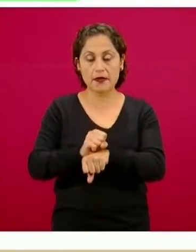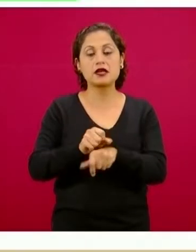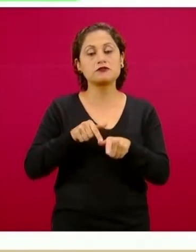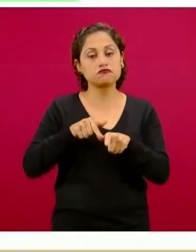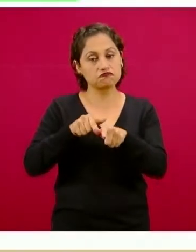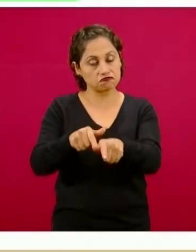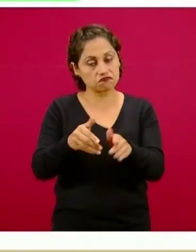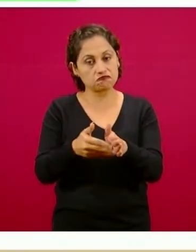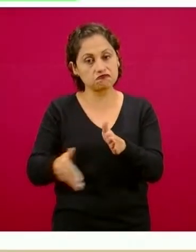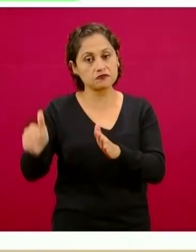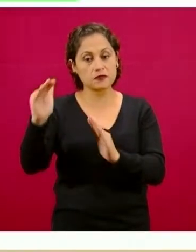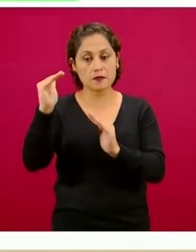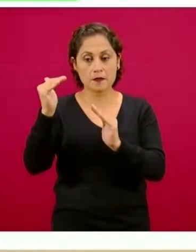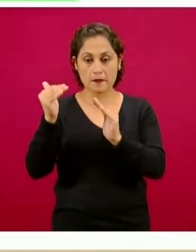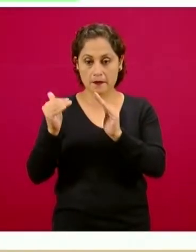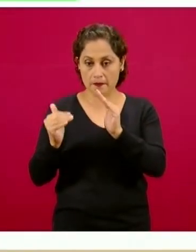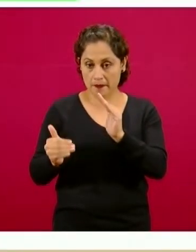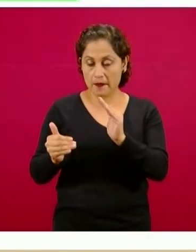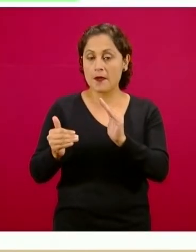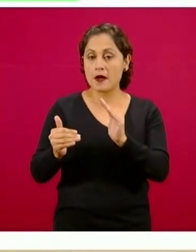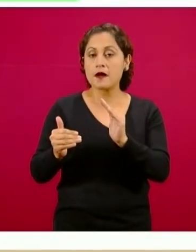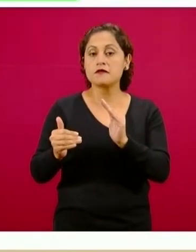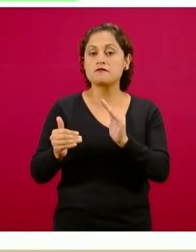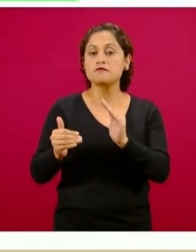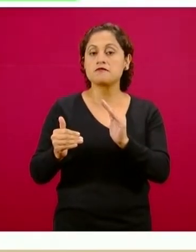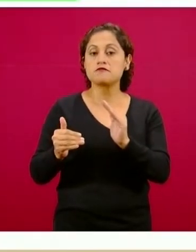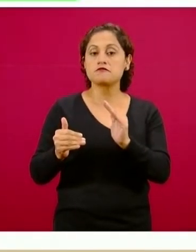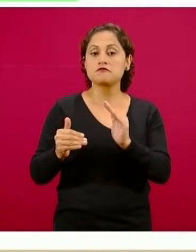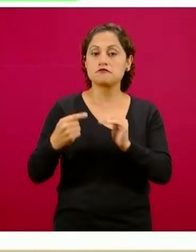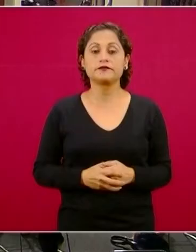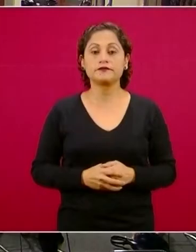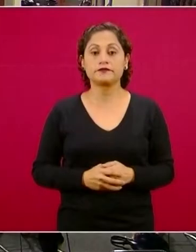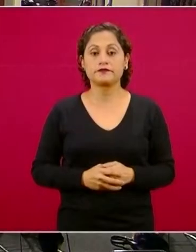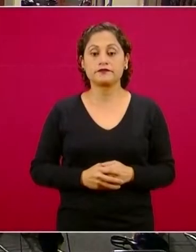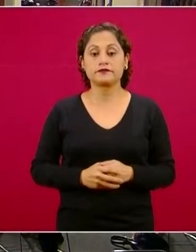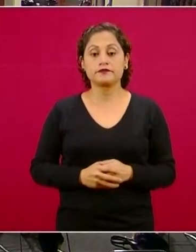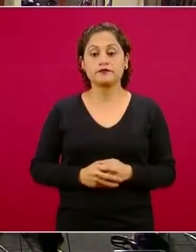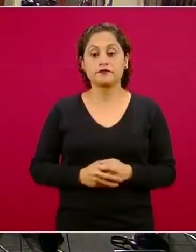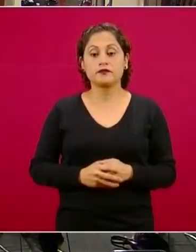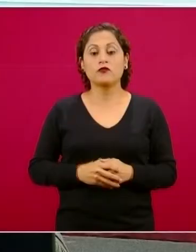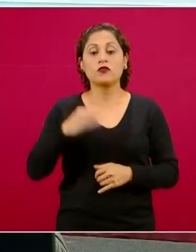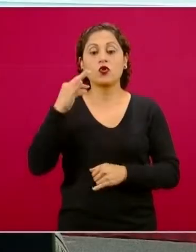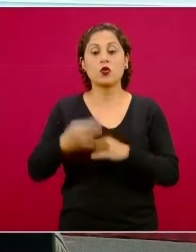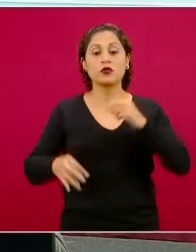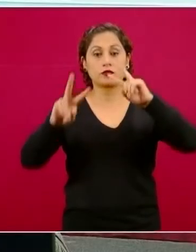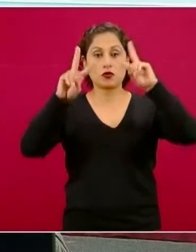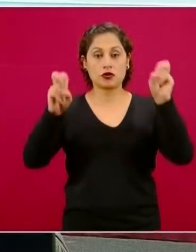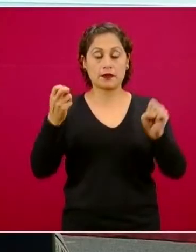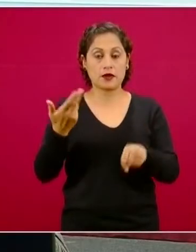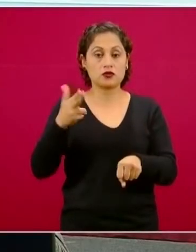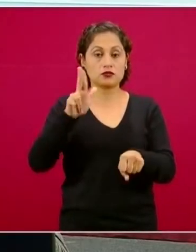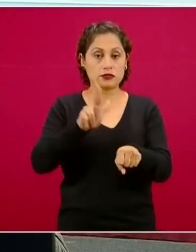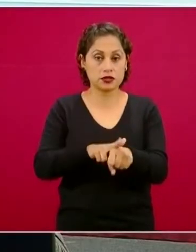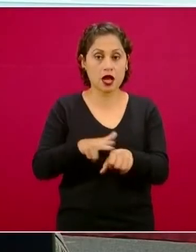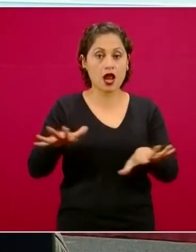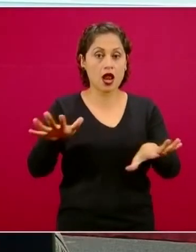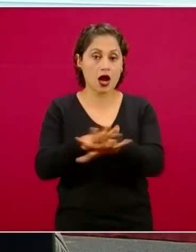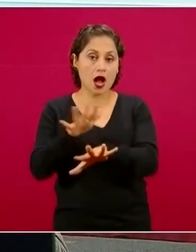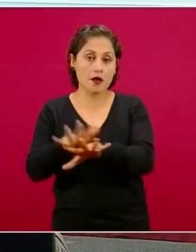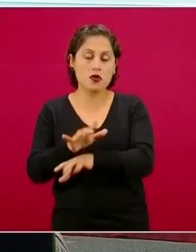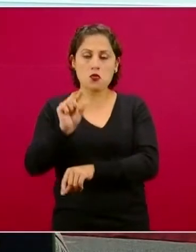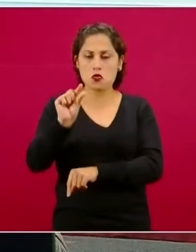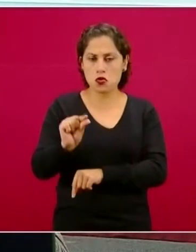50%. En el caso de las camas con ventilador respiratorio, todos los estados se mantienen por debajo del 45% de ocupación